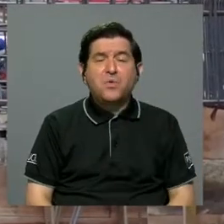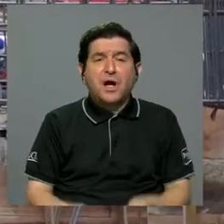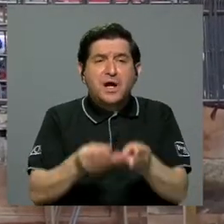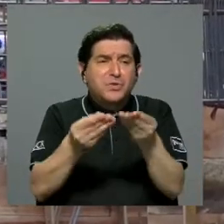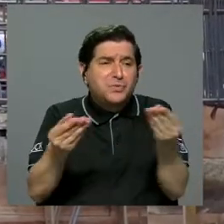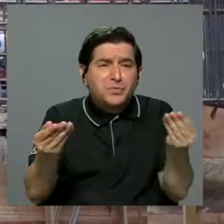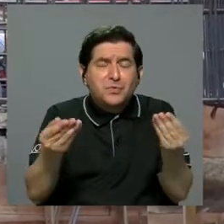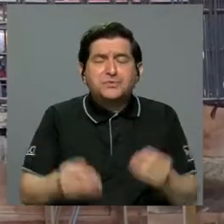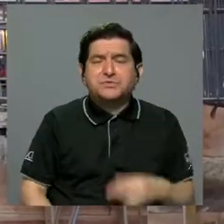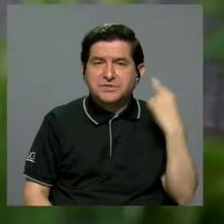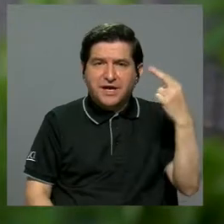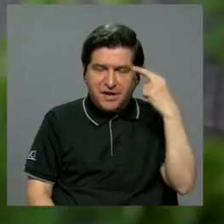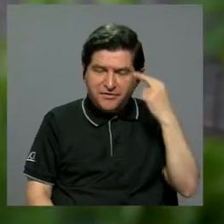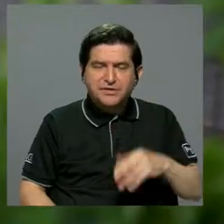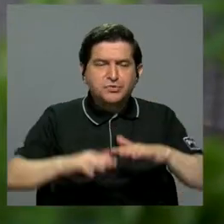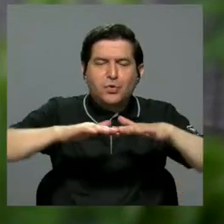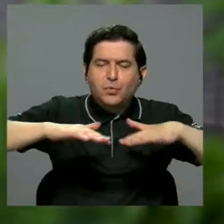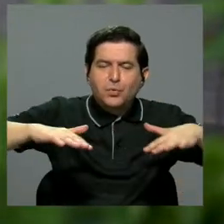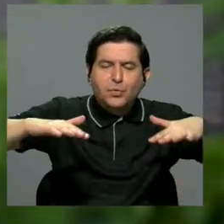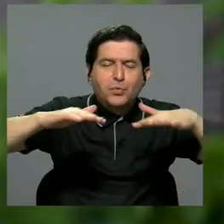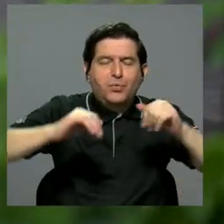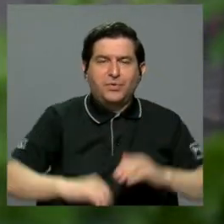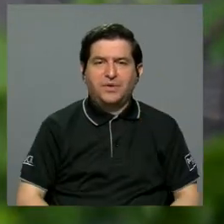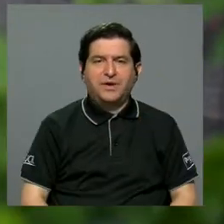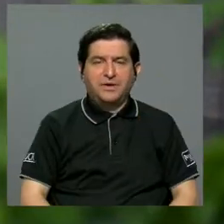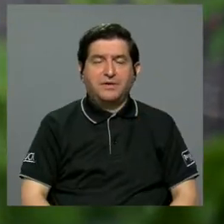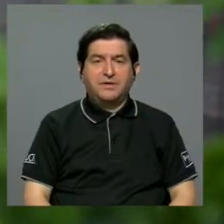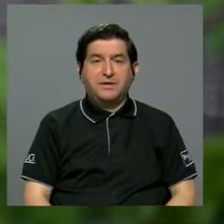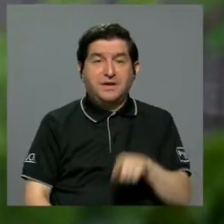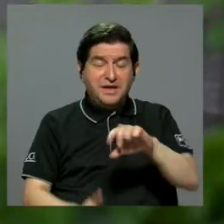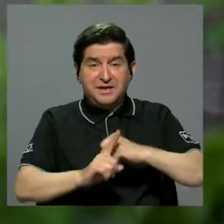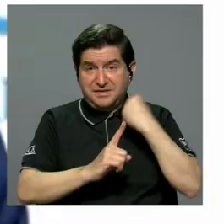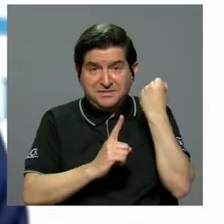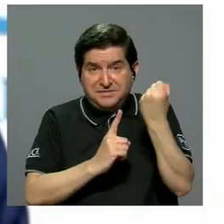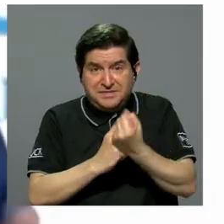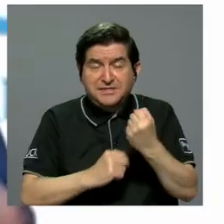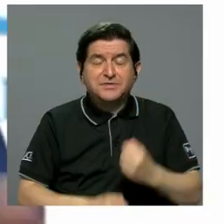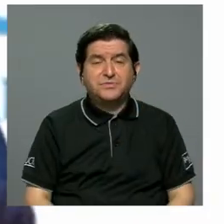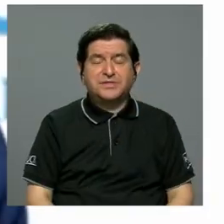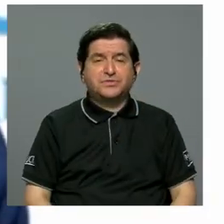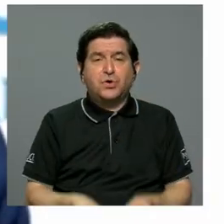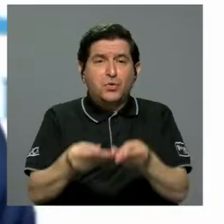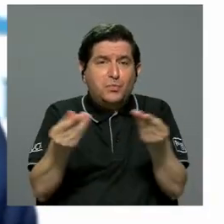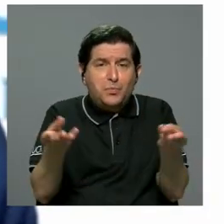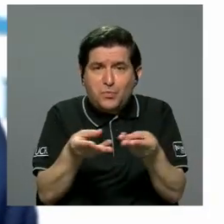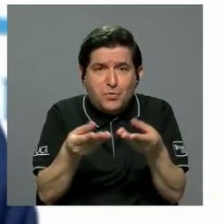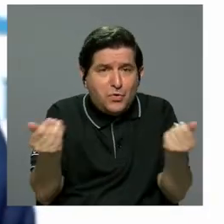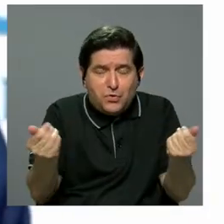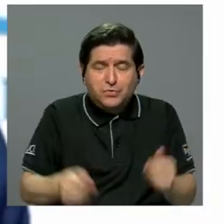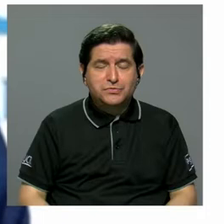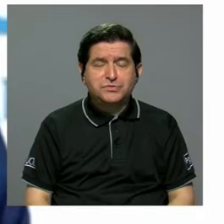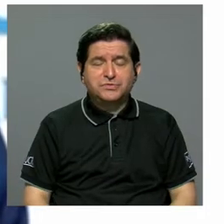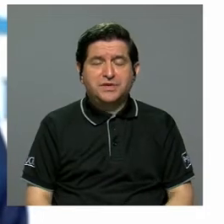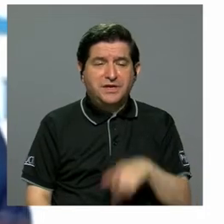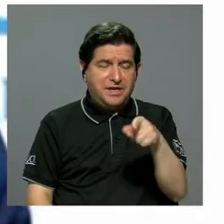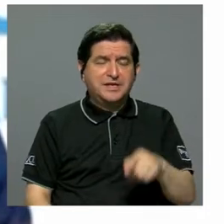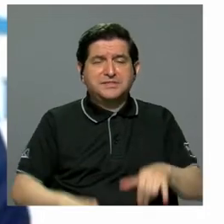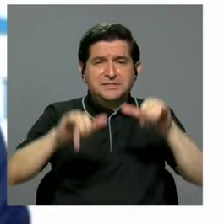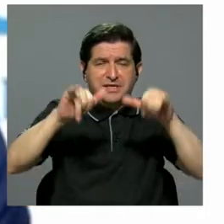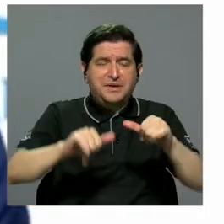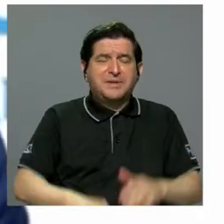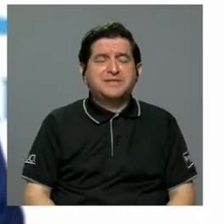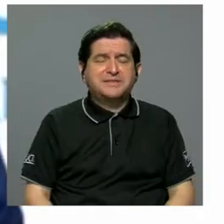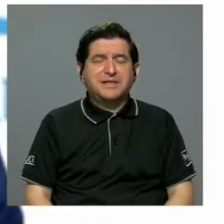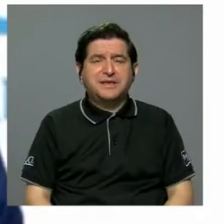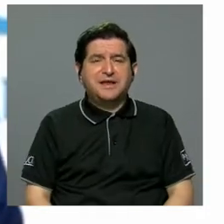genera por los acuitardos que van generando esas reservas de